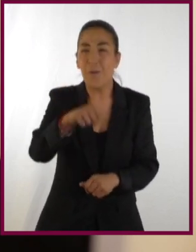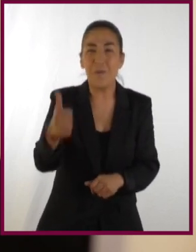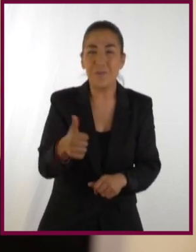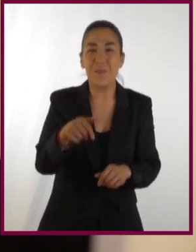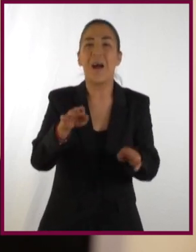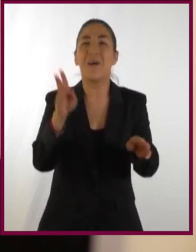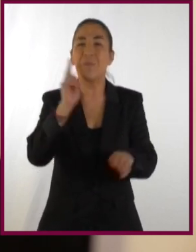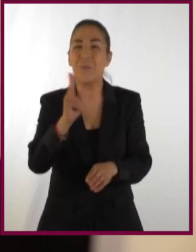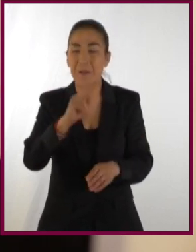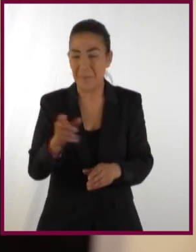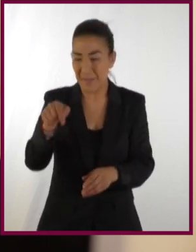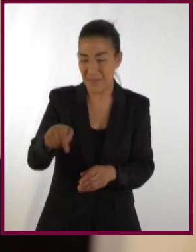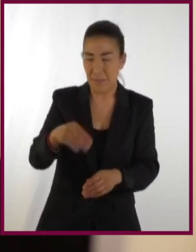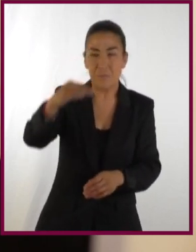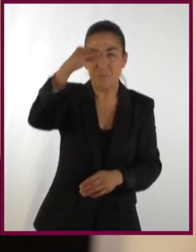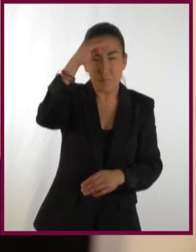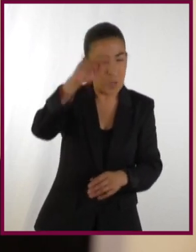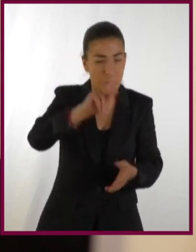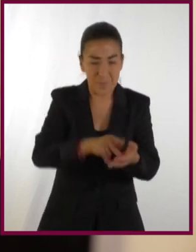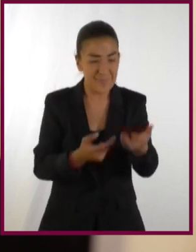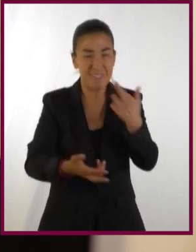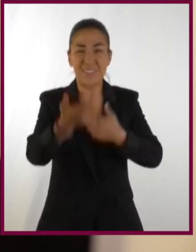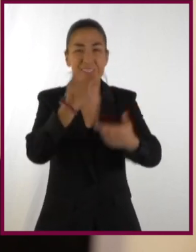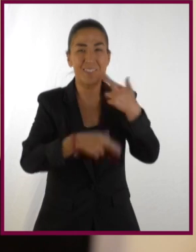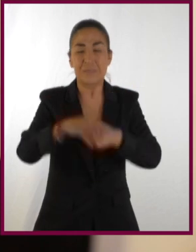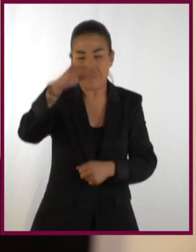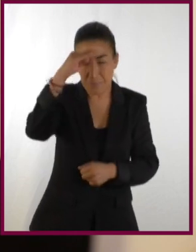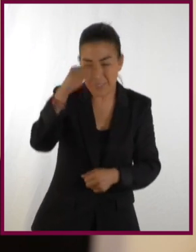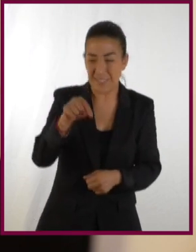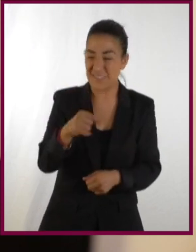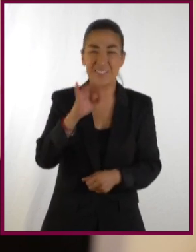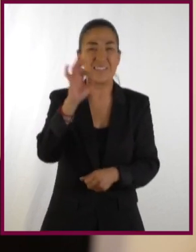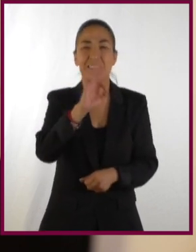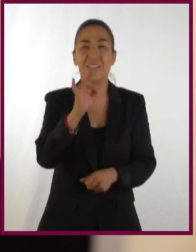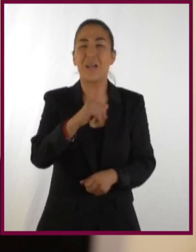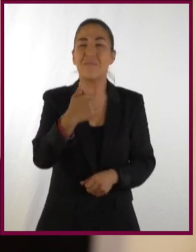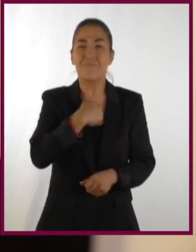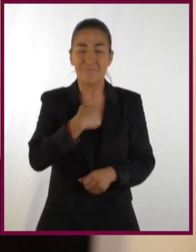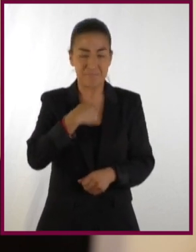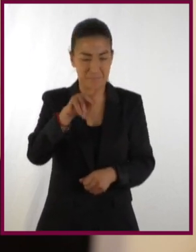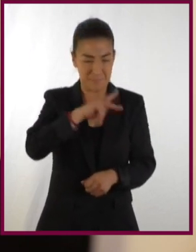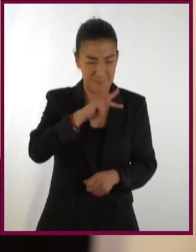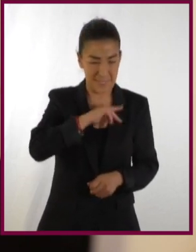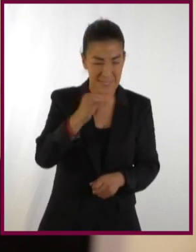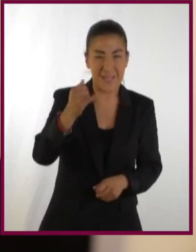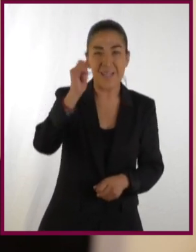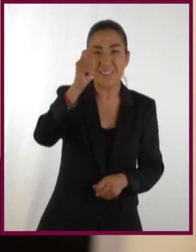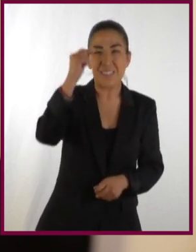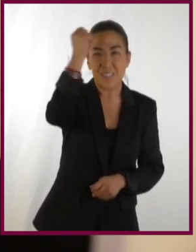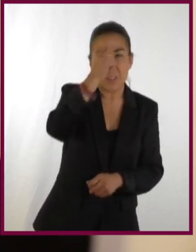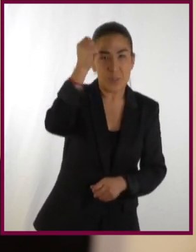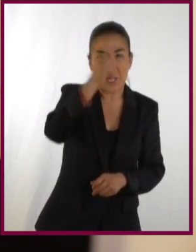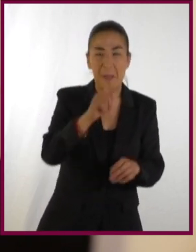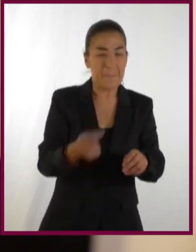modelo. Así es que tuvo que reformar sus pensamientos, ir en contra de, digamos, su teoría